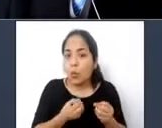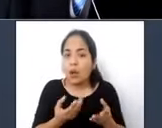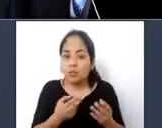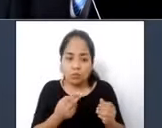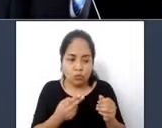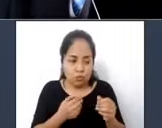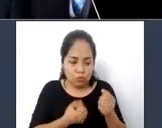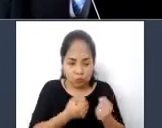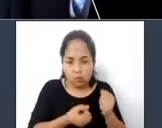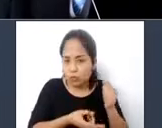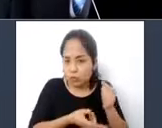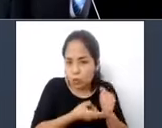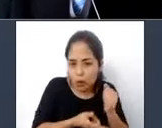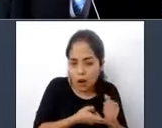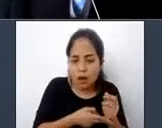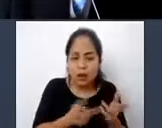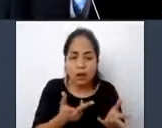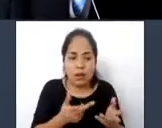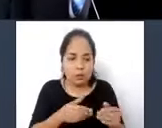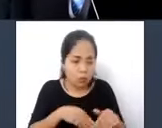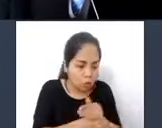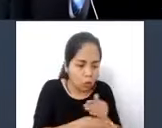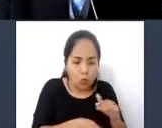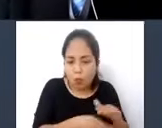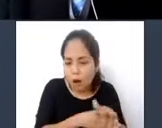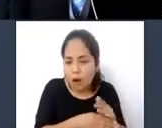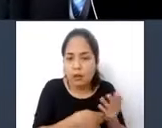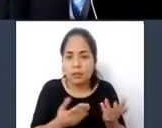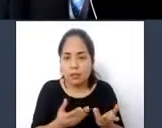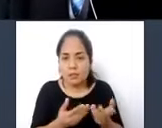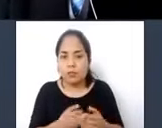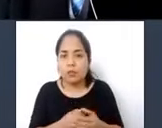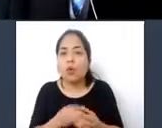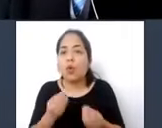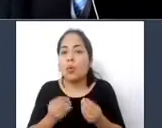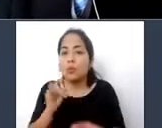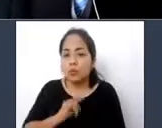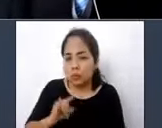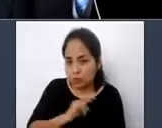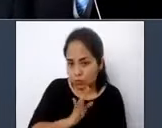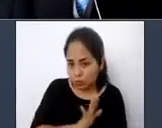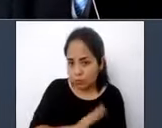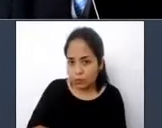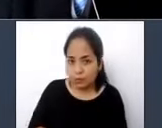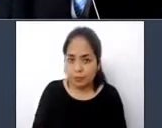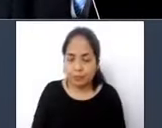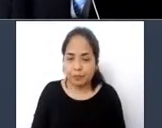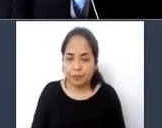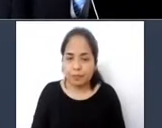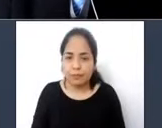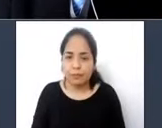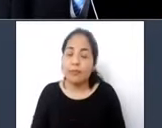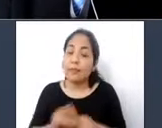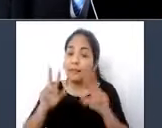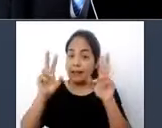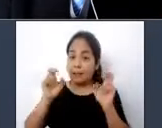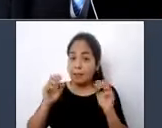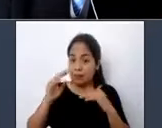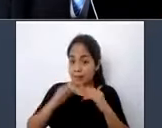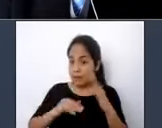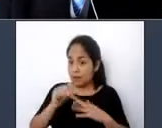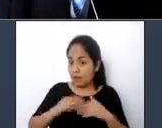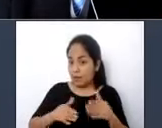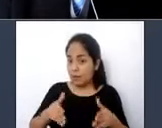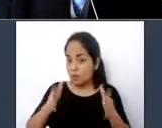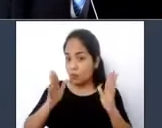operación del sistema. En este caso, la infraestructura, así como el entorno para